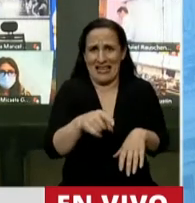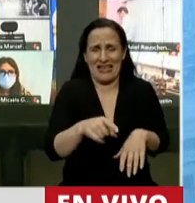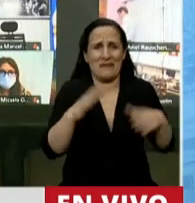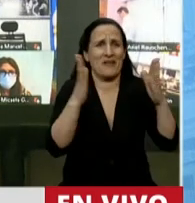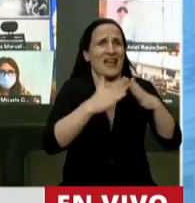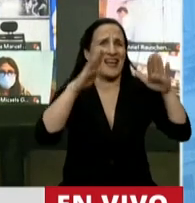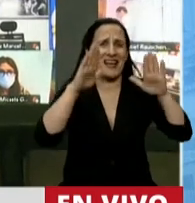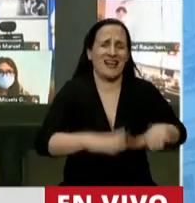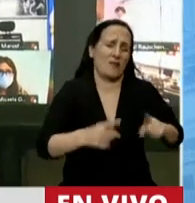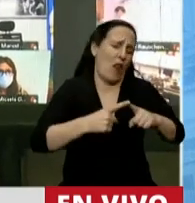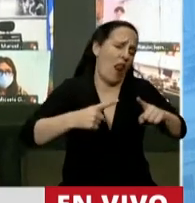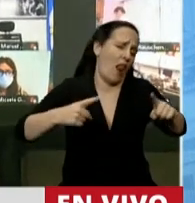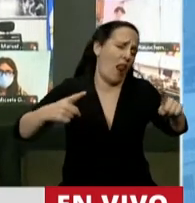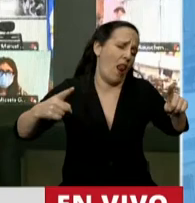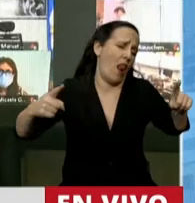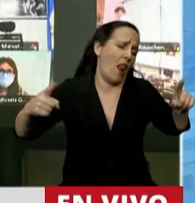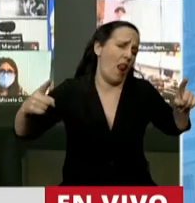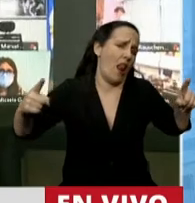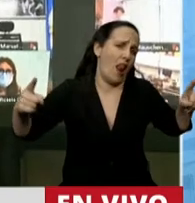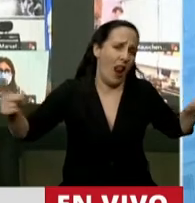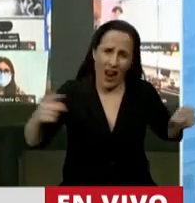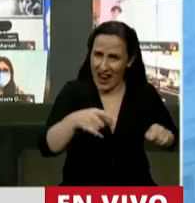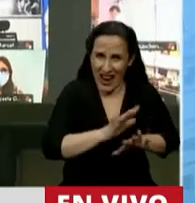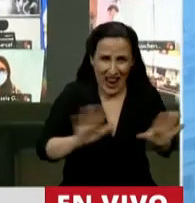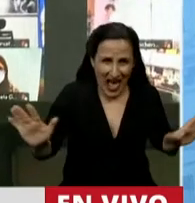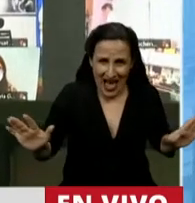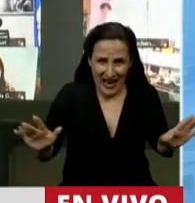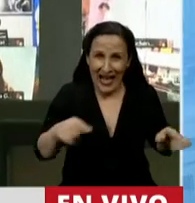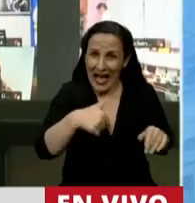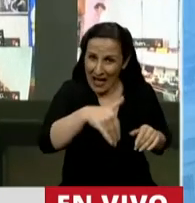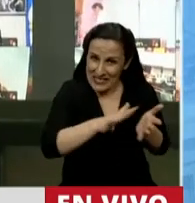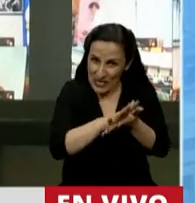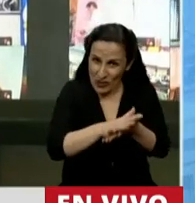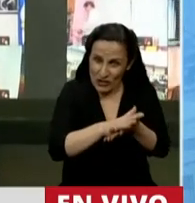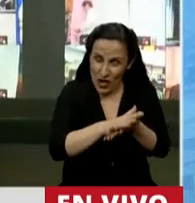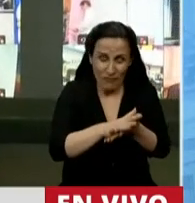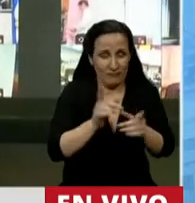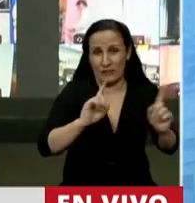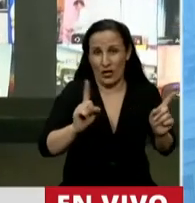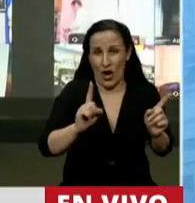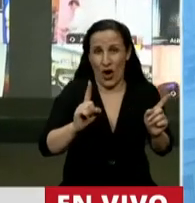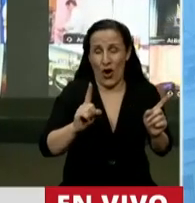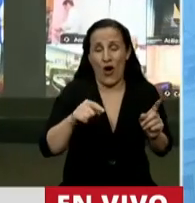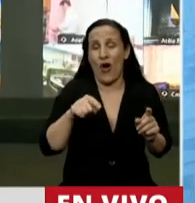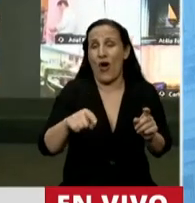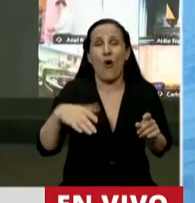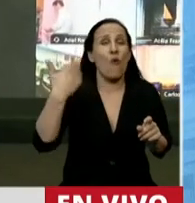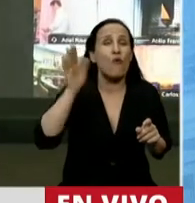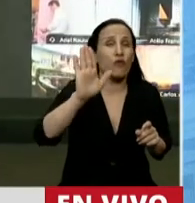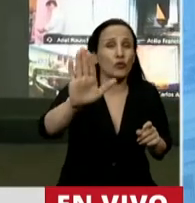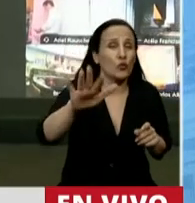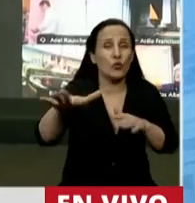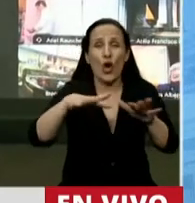cuarentena eterna que hemos tenido y más larga del mundo? No. ¿Empeora las expectativas de futuro de un país